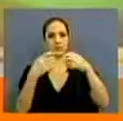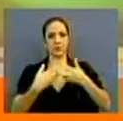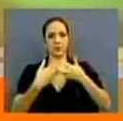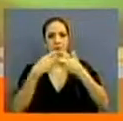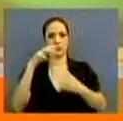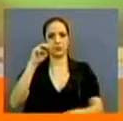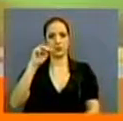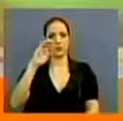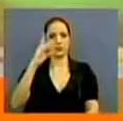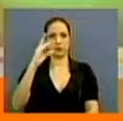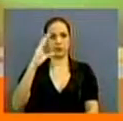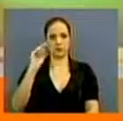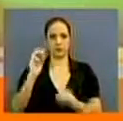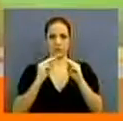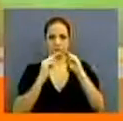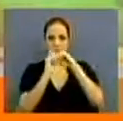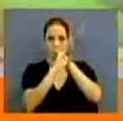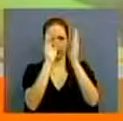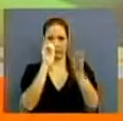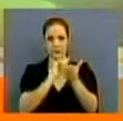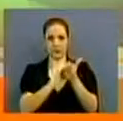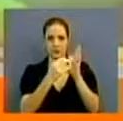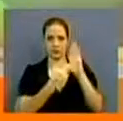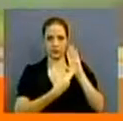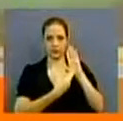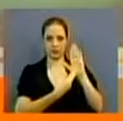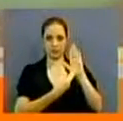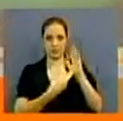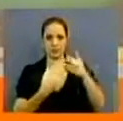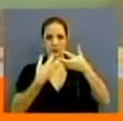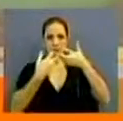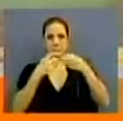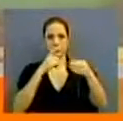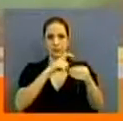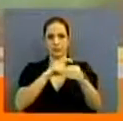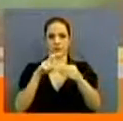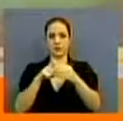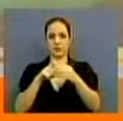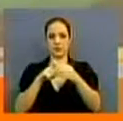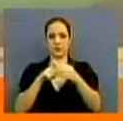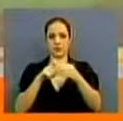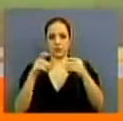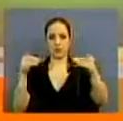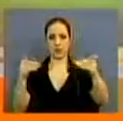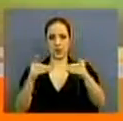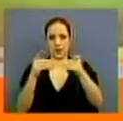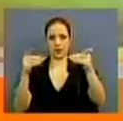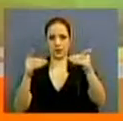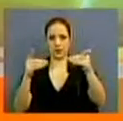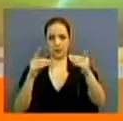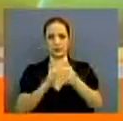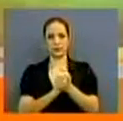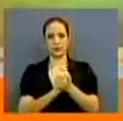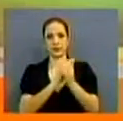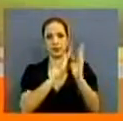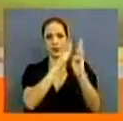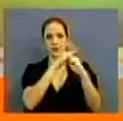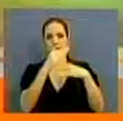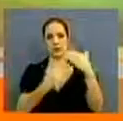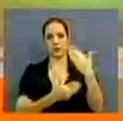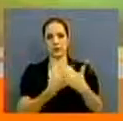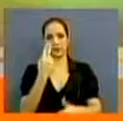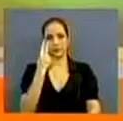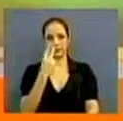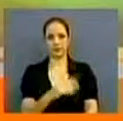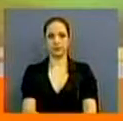Corporación Metro está muy claro en eso, por lo que representantes de esta empresa participaron de un diplomado. Los detalles completos en la siguiente